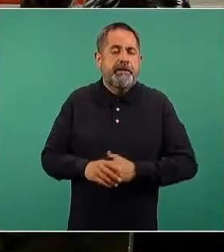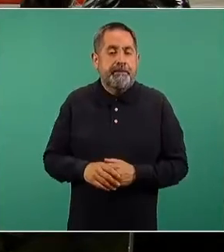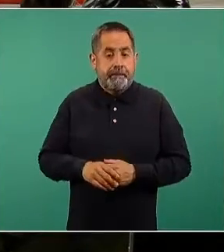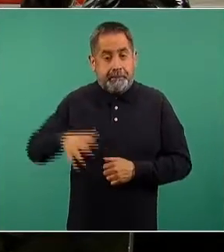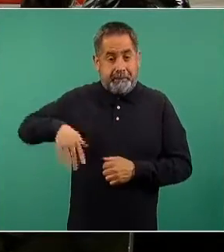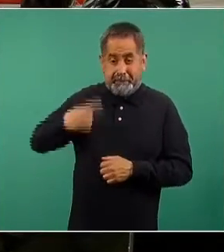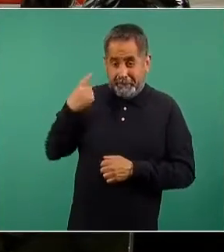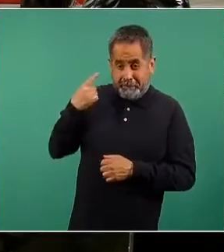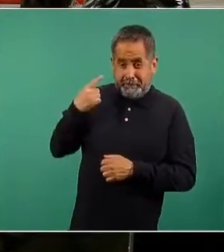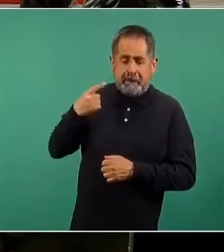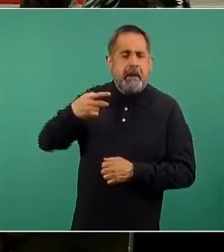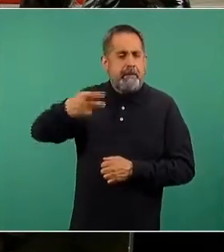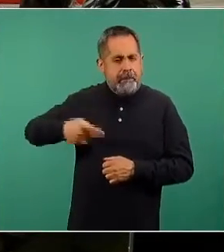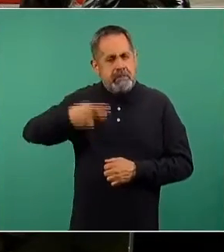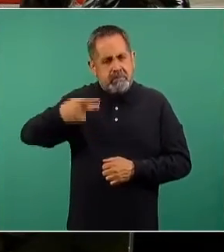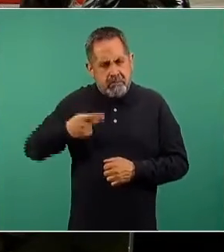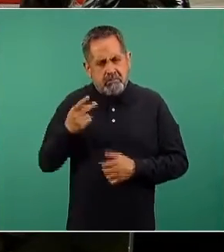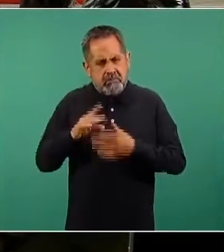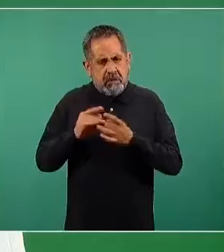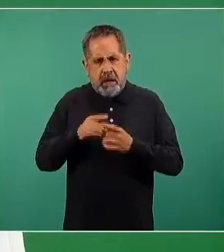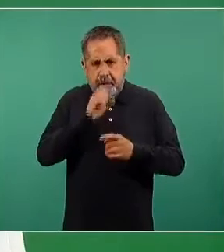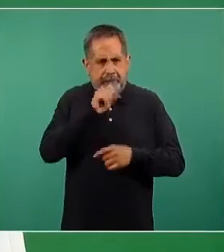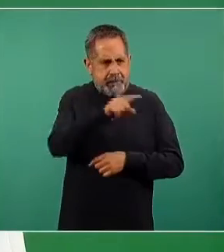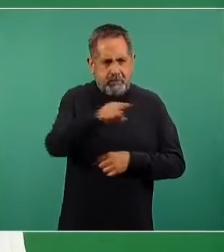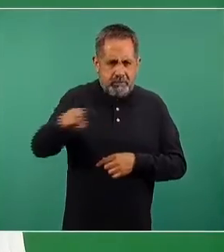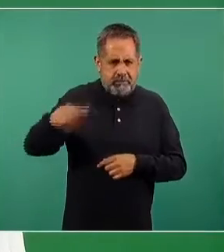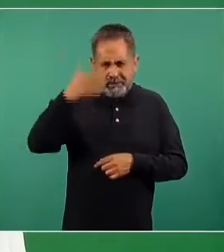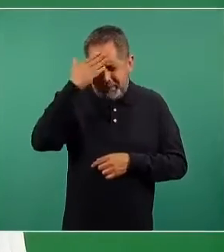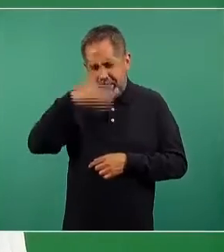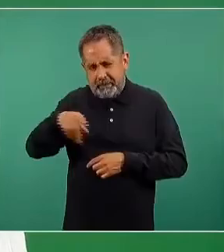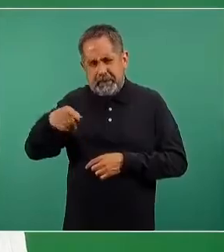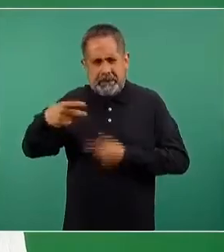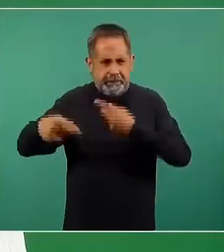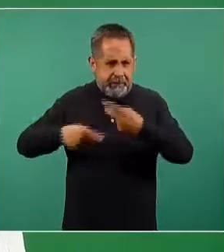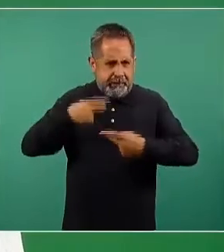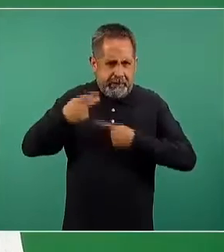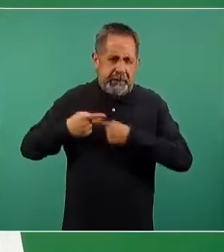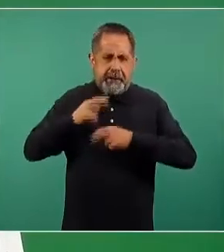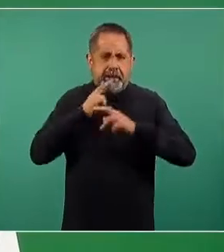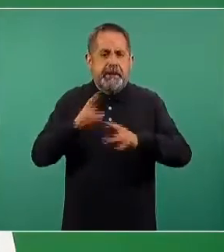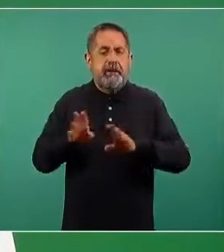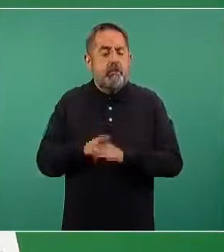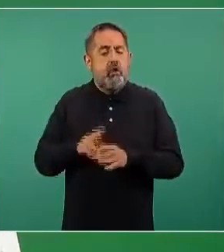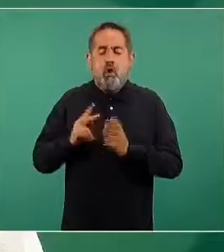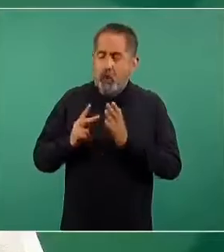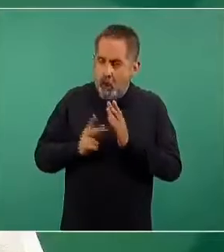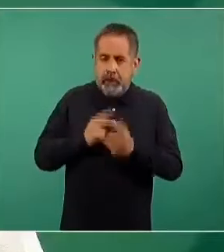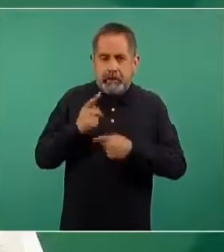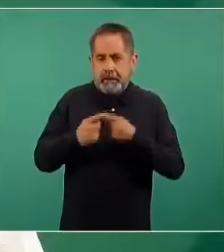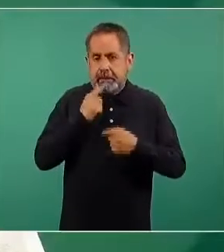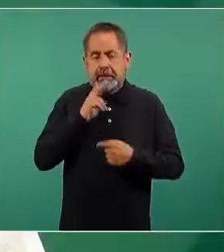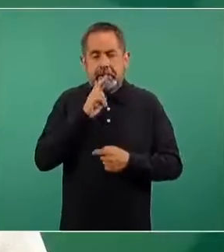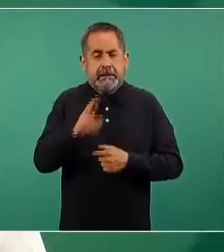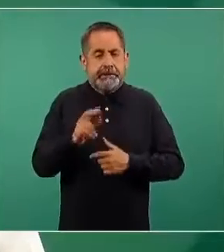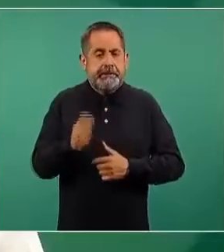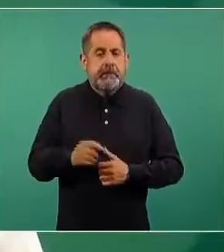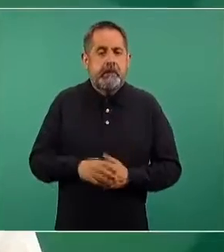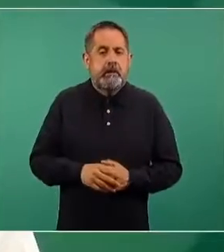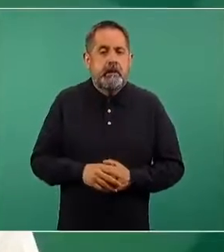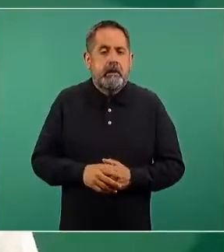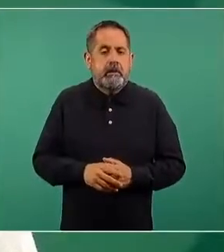es una pregunta que ha sido repetida, ustedes mismas como reporteras y reporteros la han formulado e insistimos en responderla.